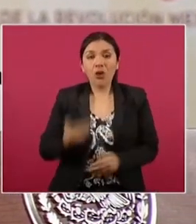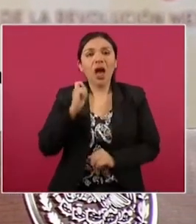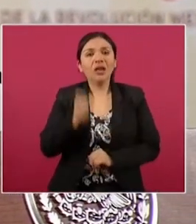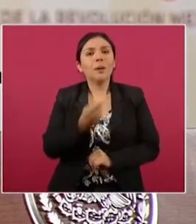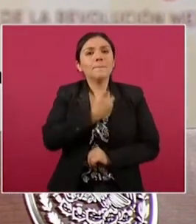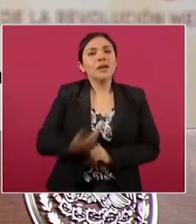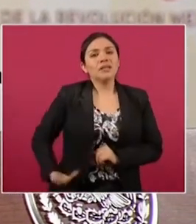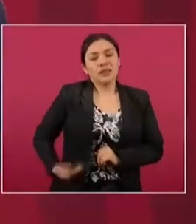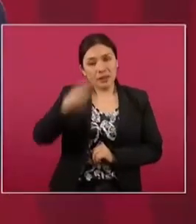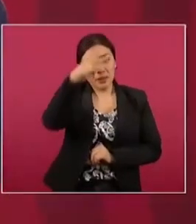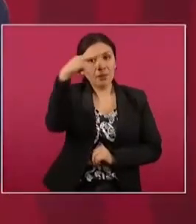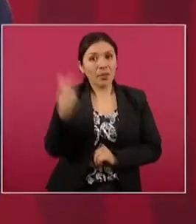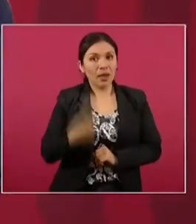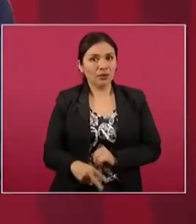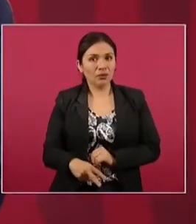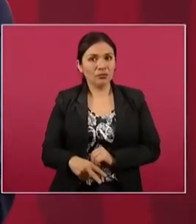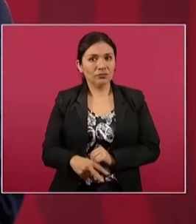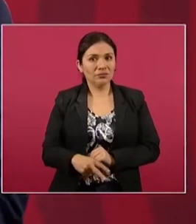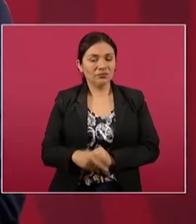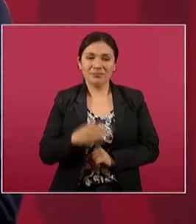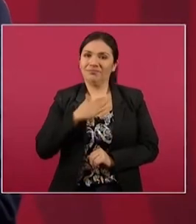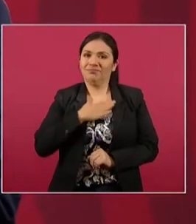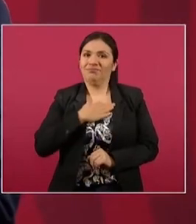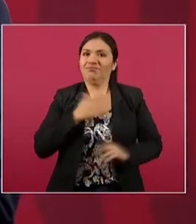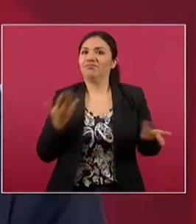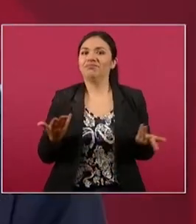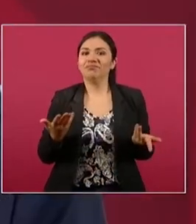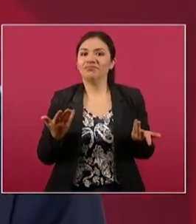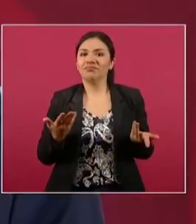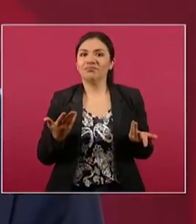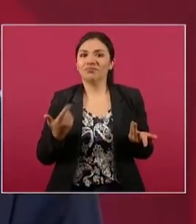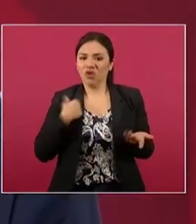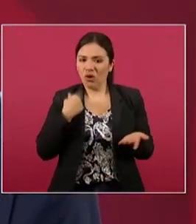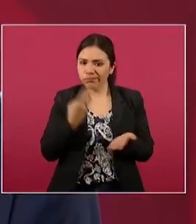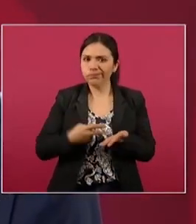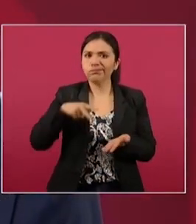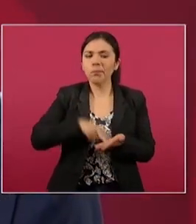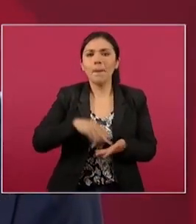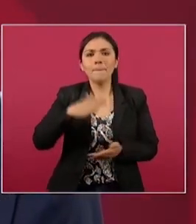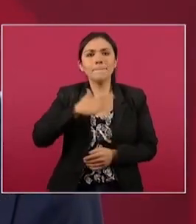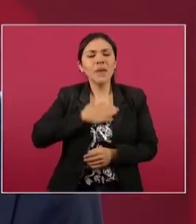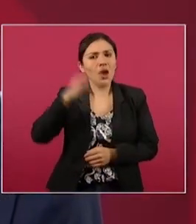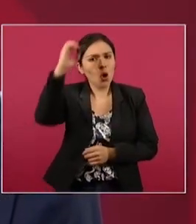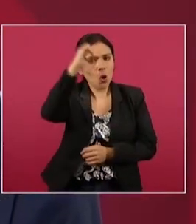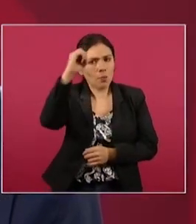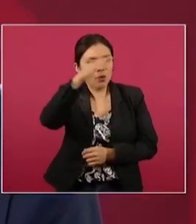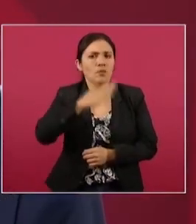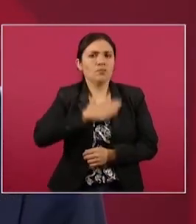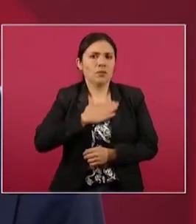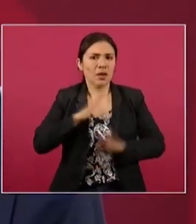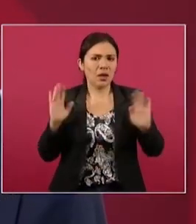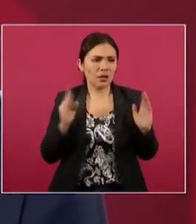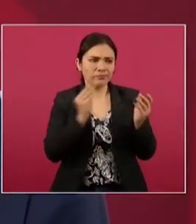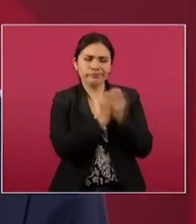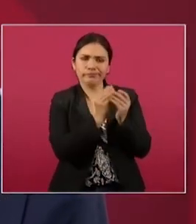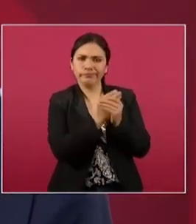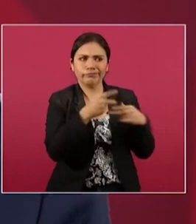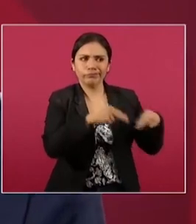tengo una postura y un criterio. Y cuando